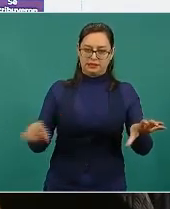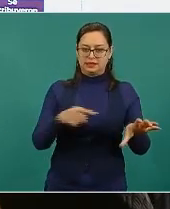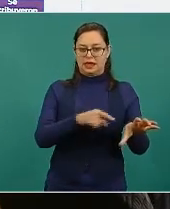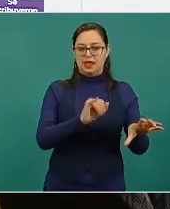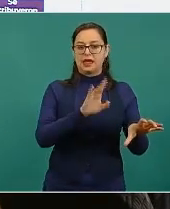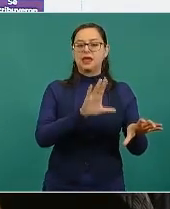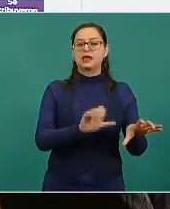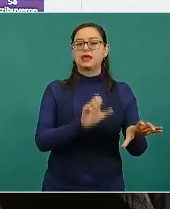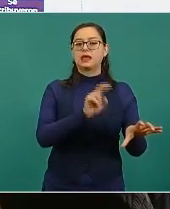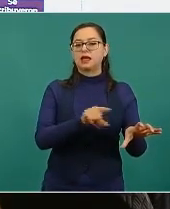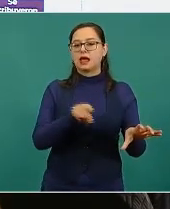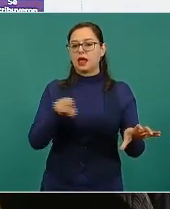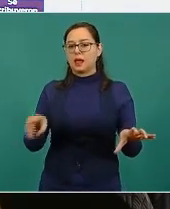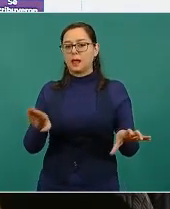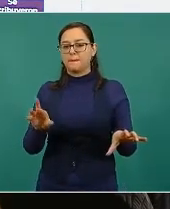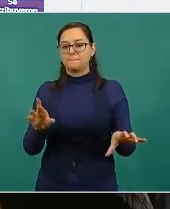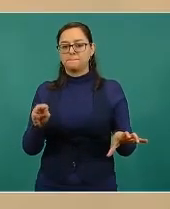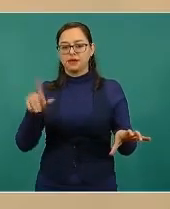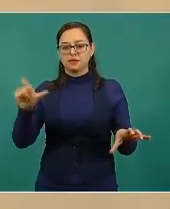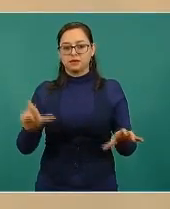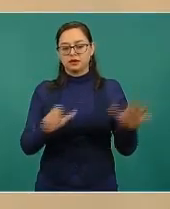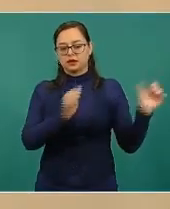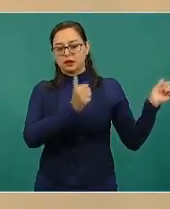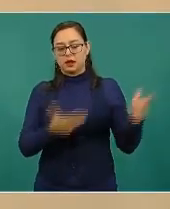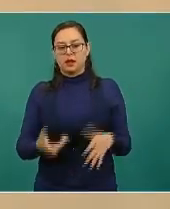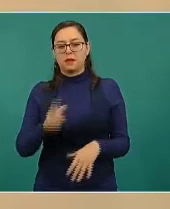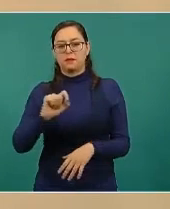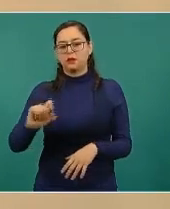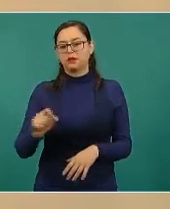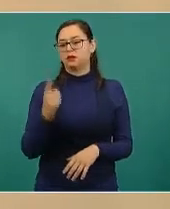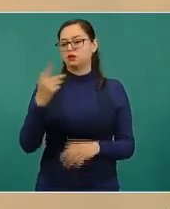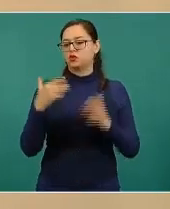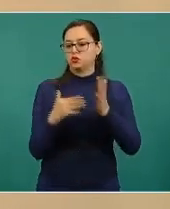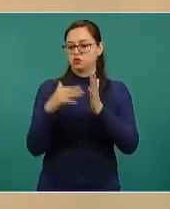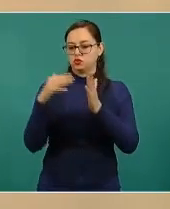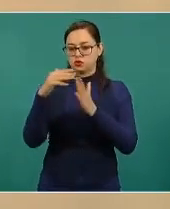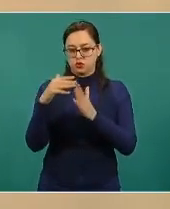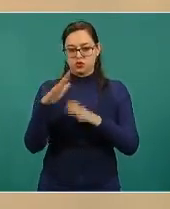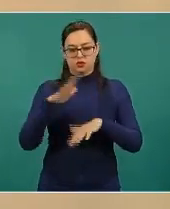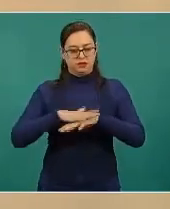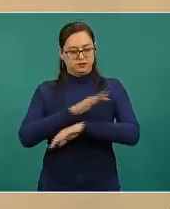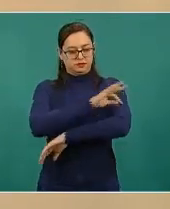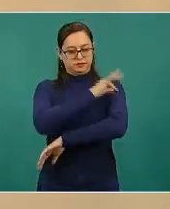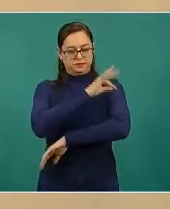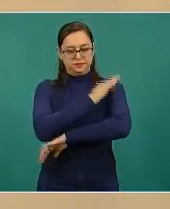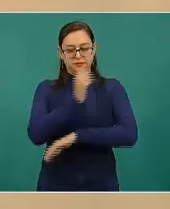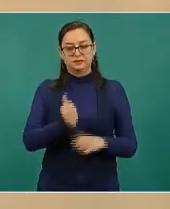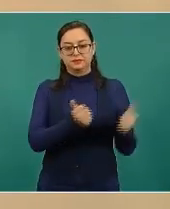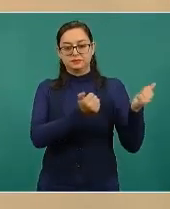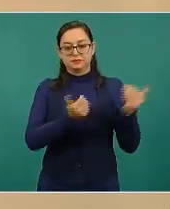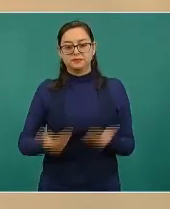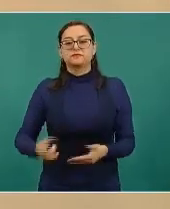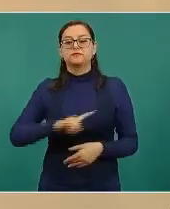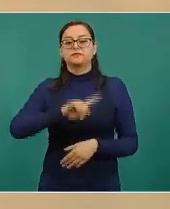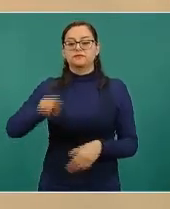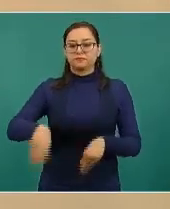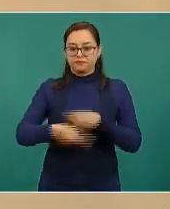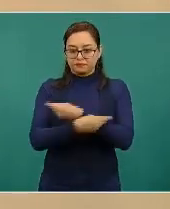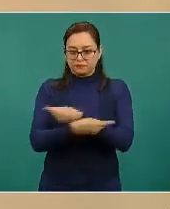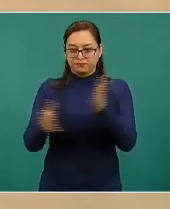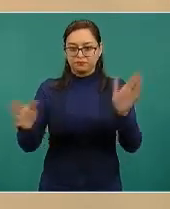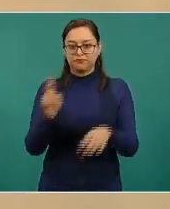.275.750 dosis. De ellas se distribuyeron 2